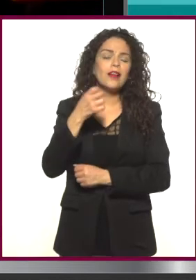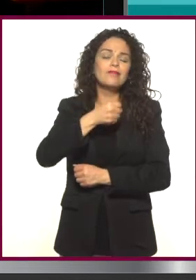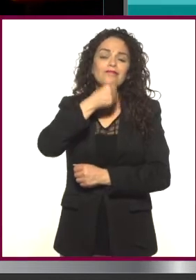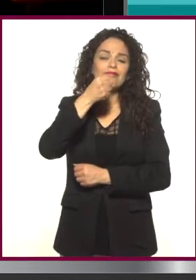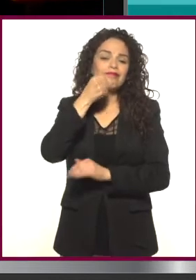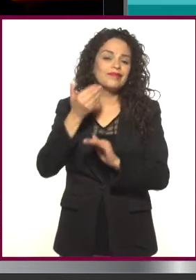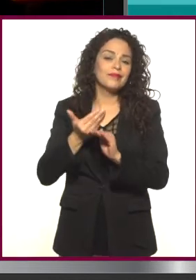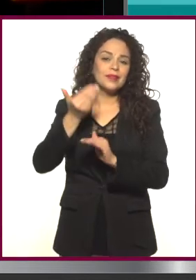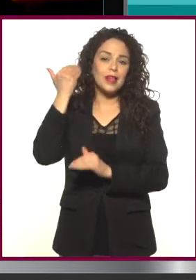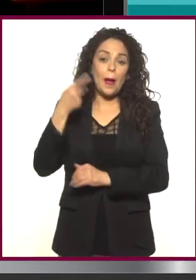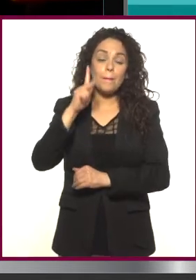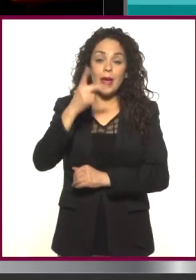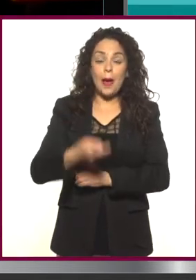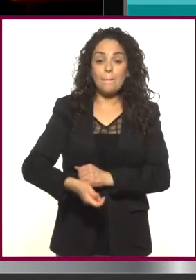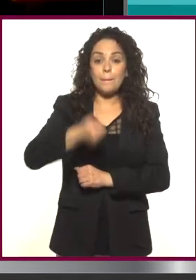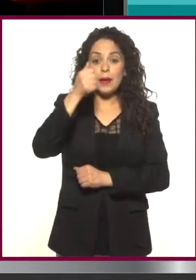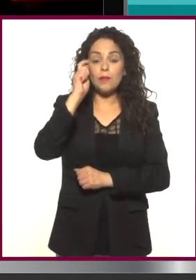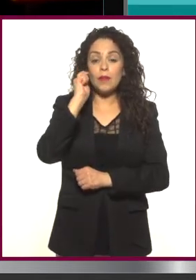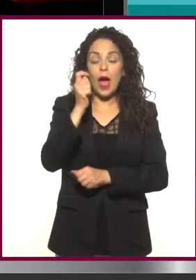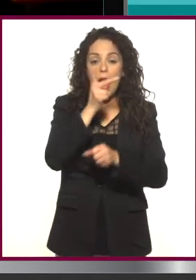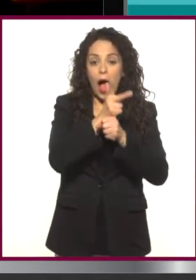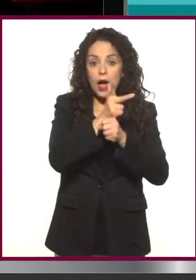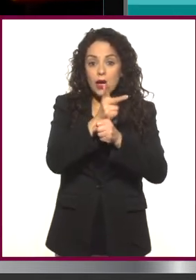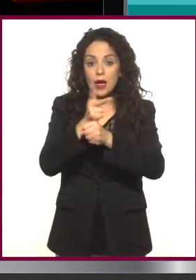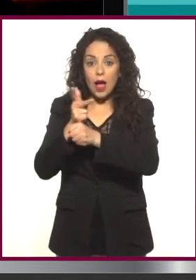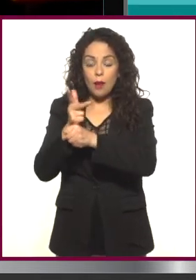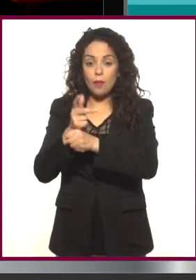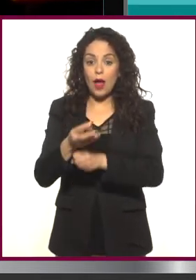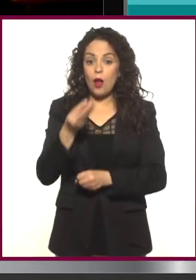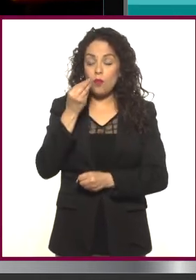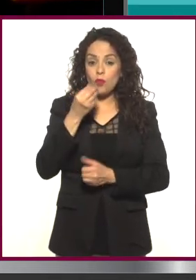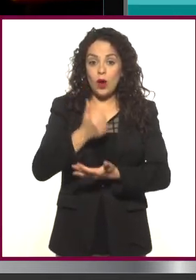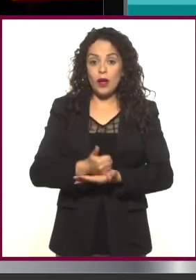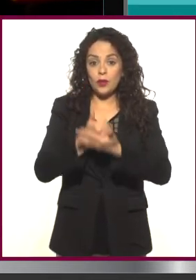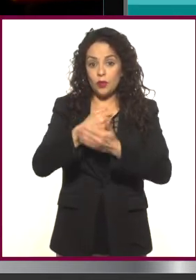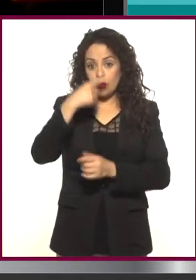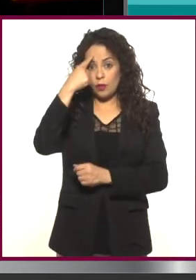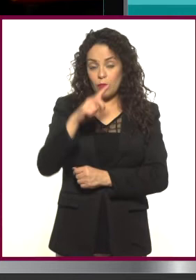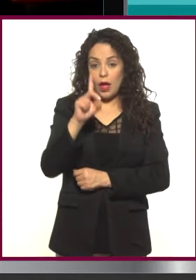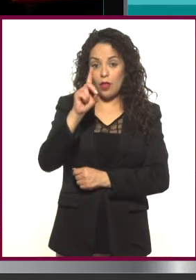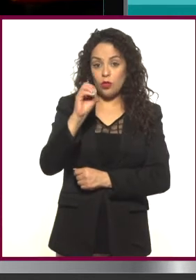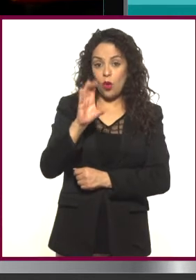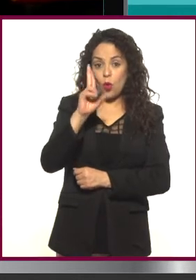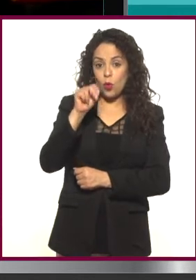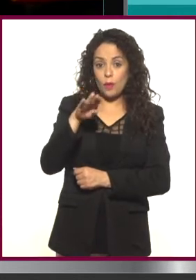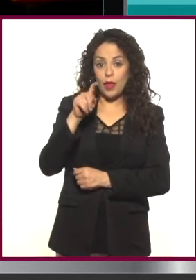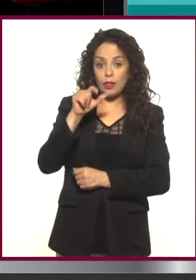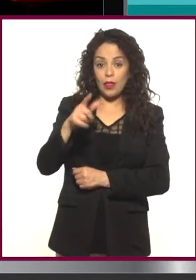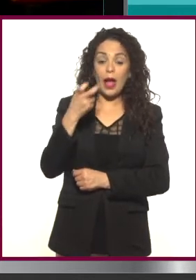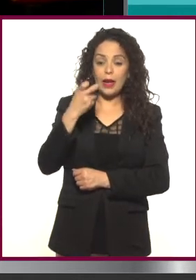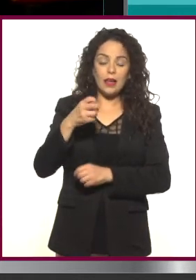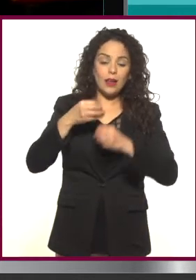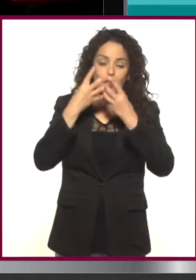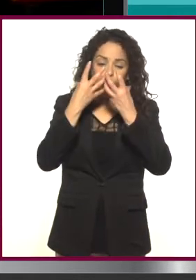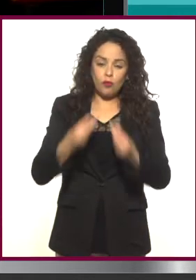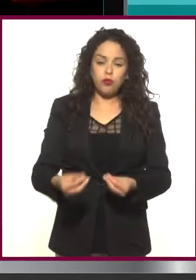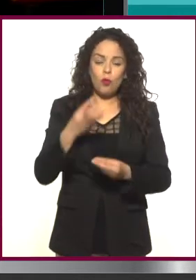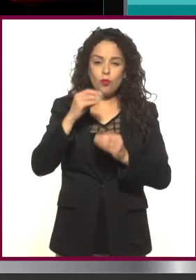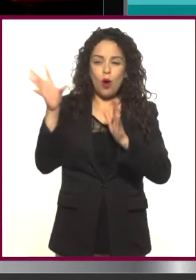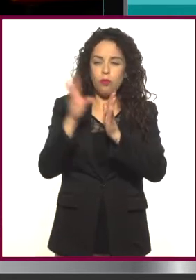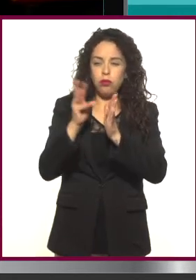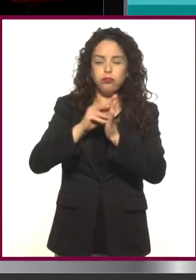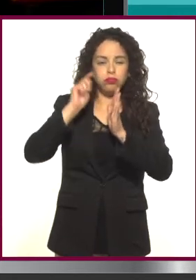fue como el primer tipo de cámaras que potenció muchísimo el documental y se empezaron a hacer un montón de documentales.